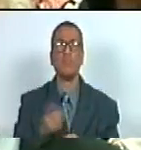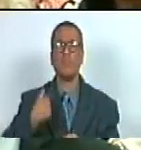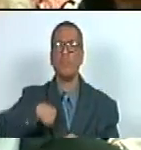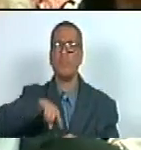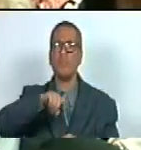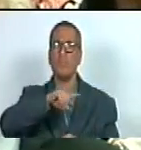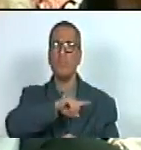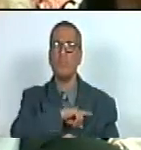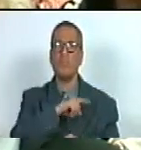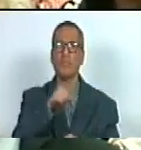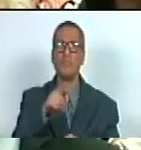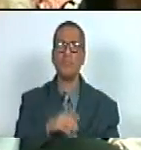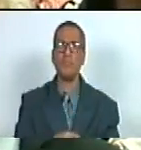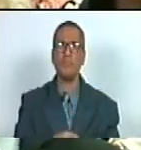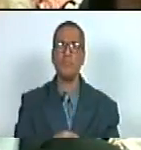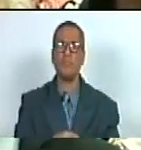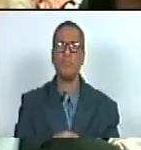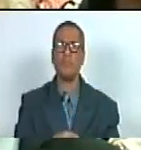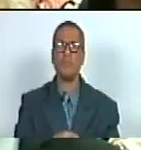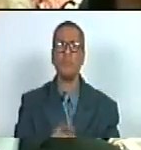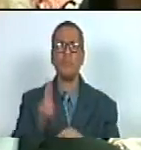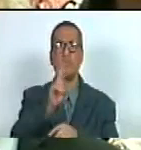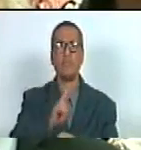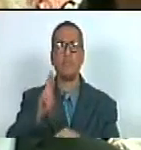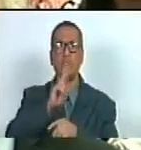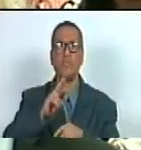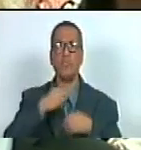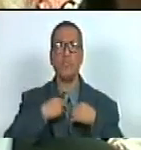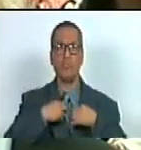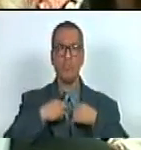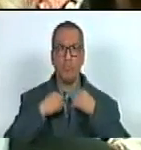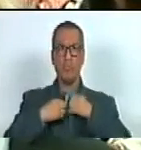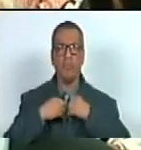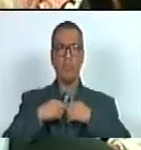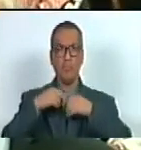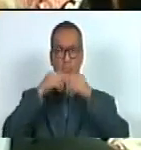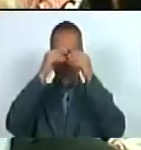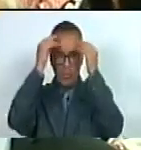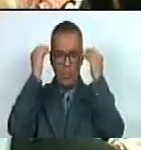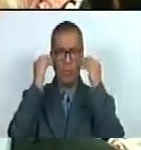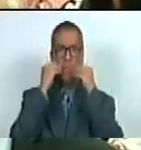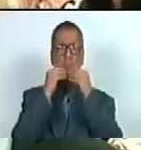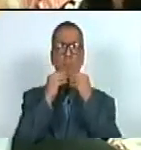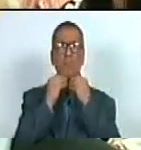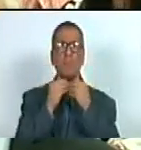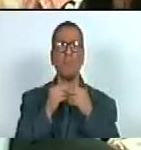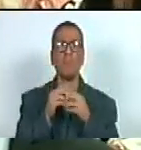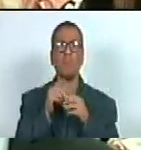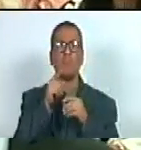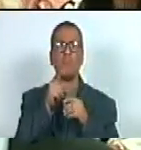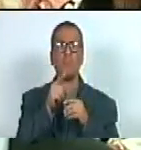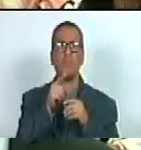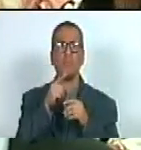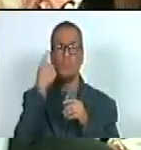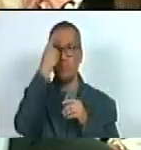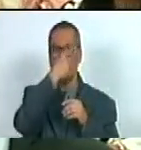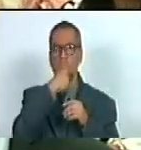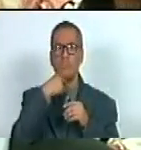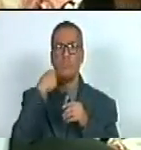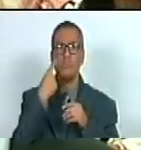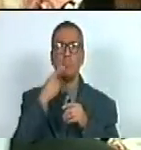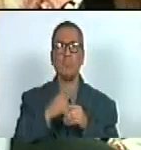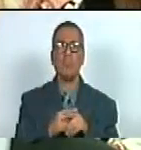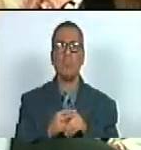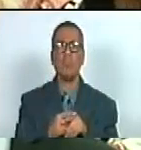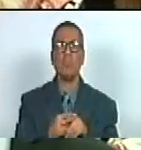calamos cuando utilizó una prenda femenina de manera obscena en su cara y en su rostro de a